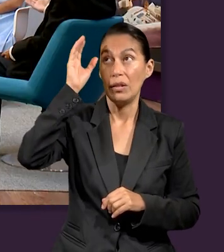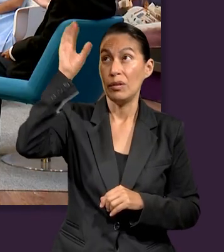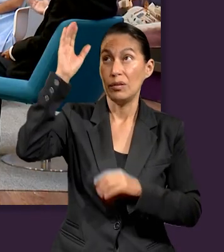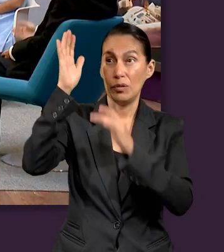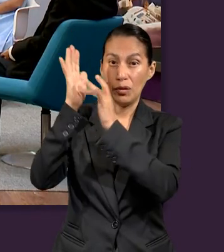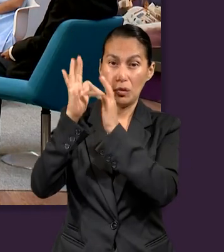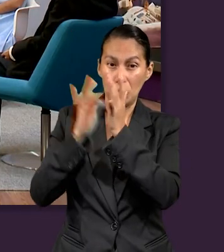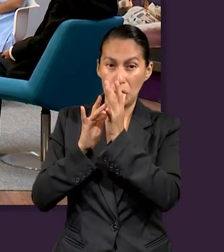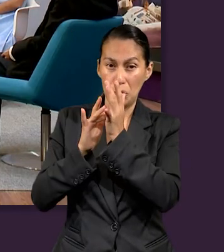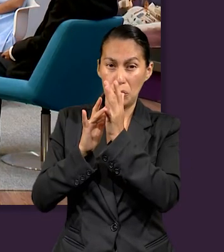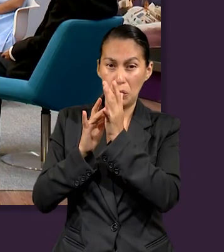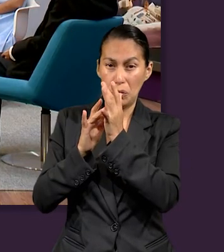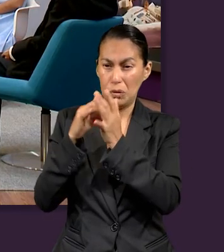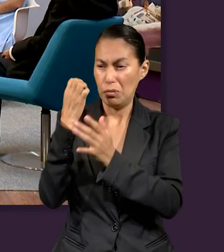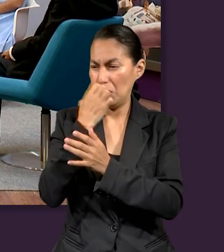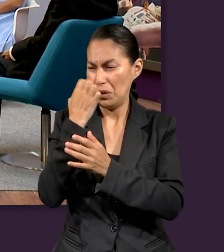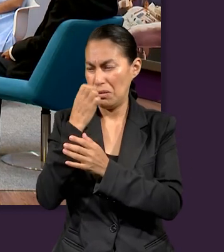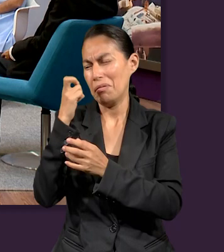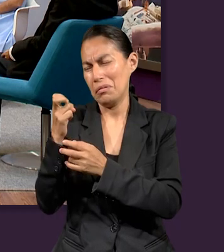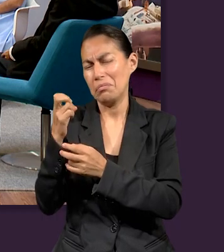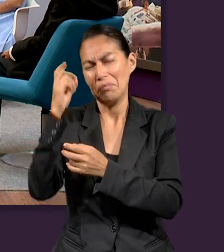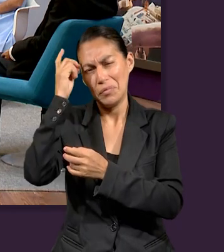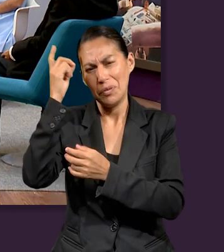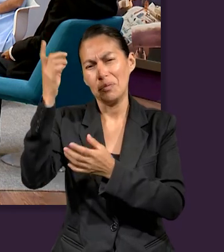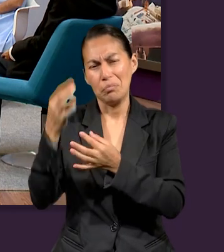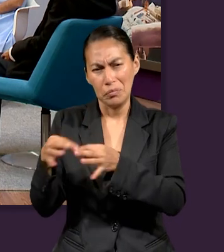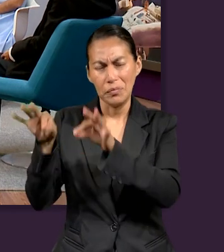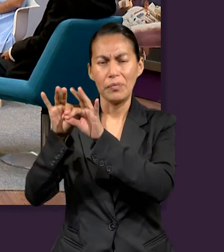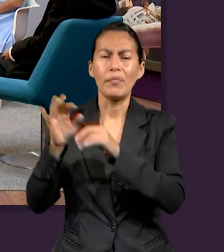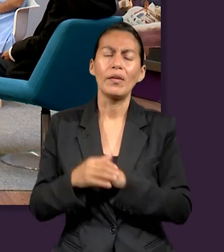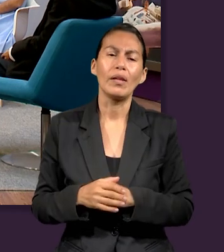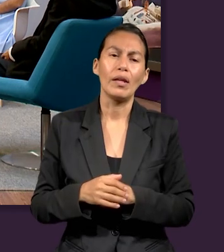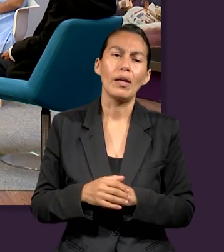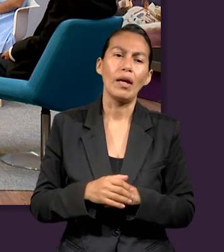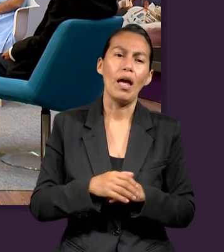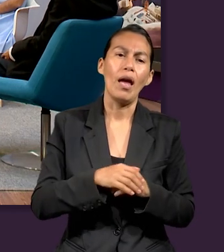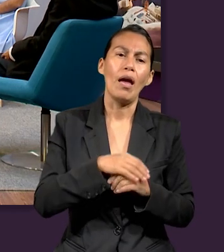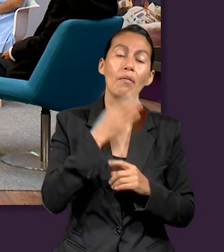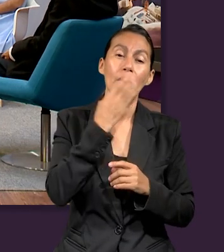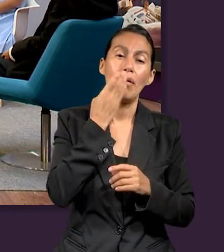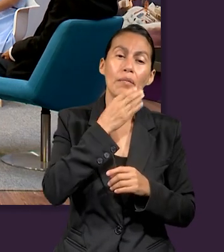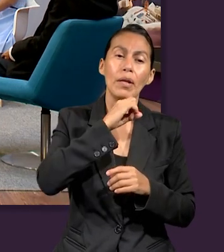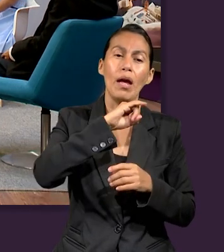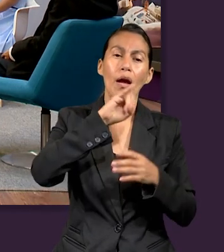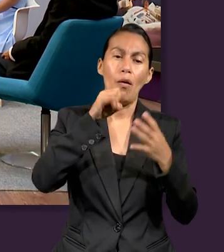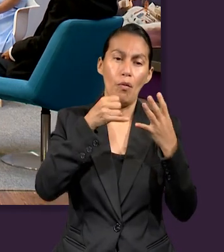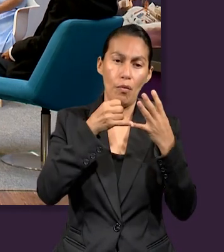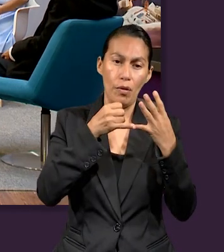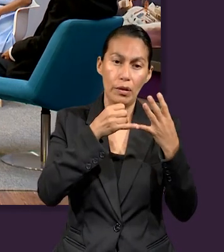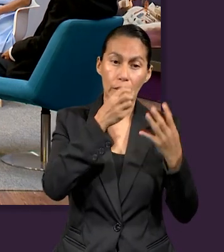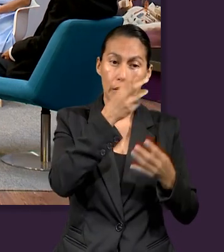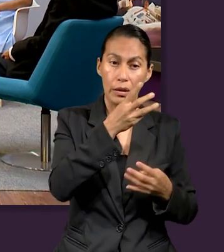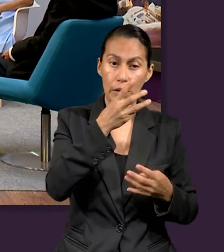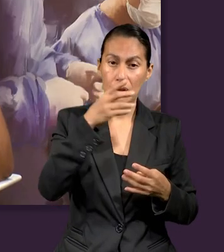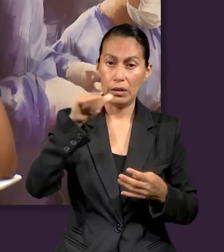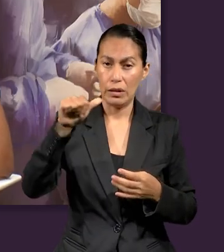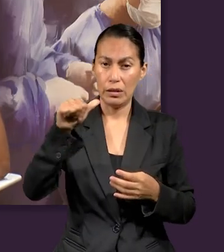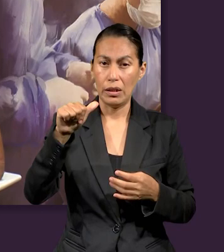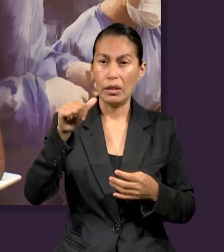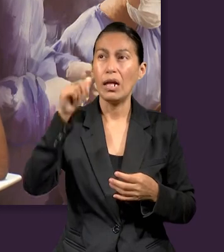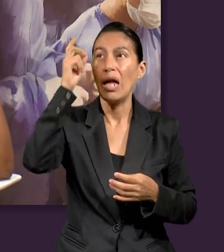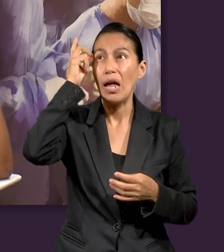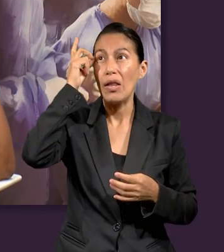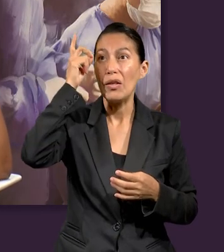¿Criso Jesús? Sí, Cristo Jesús es la esencia. ¿Qué pasaje podrían ustedes recordarnos aquí? En Juan 3, 16, que dice, porque de tal